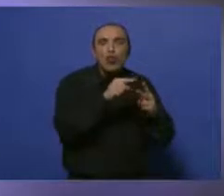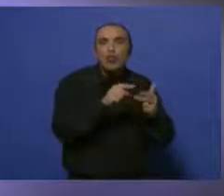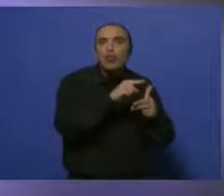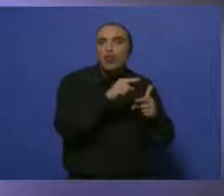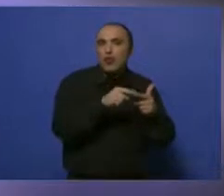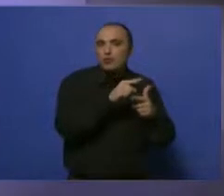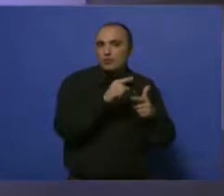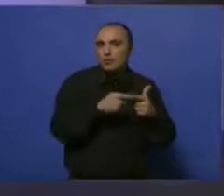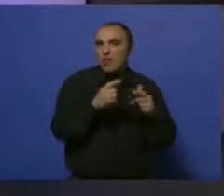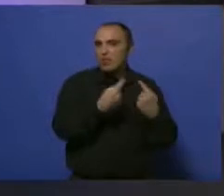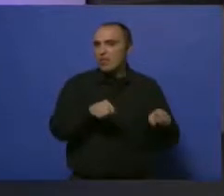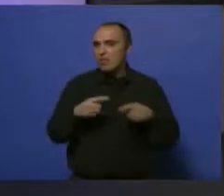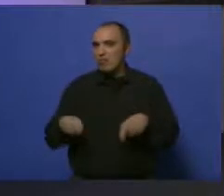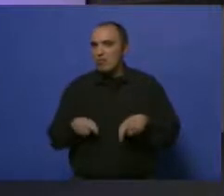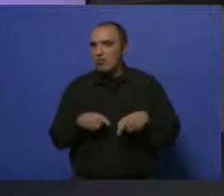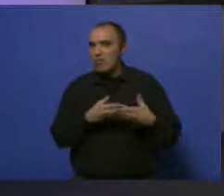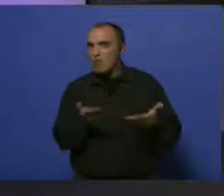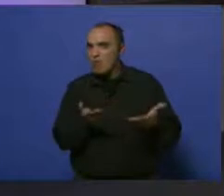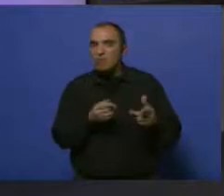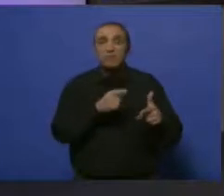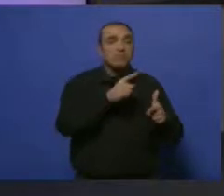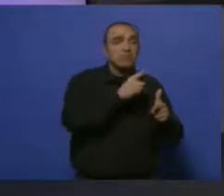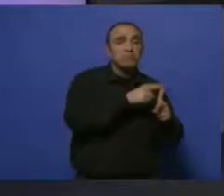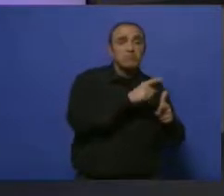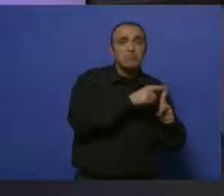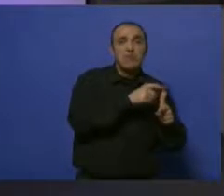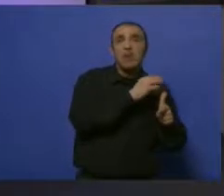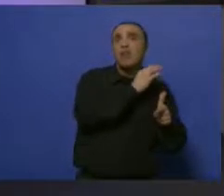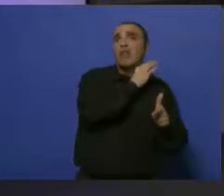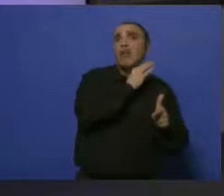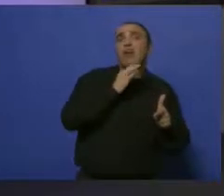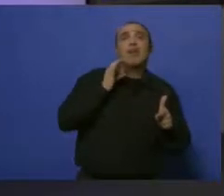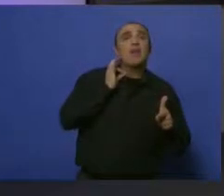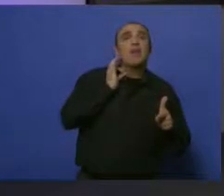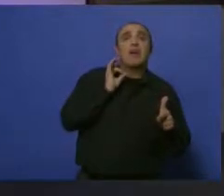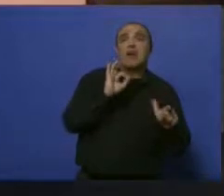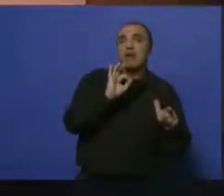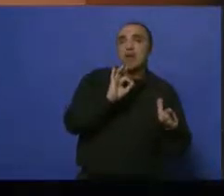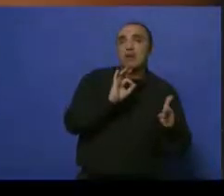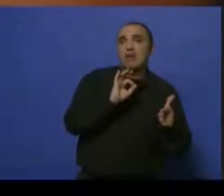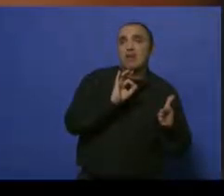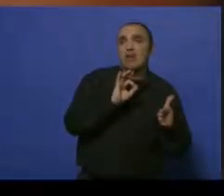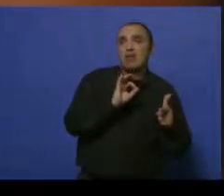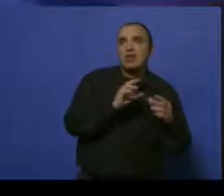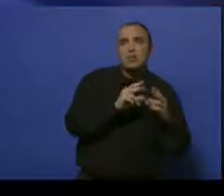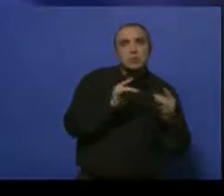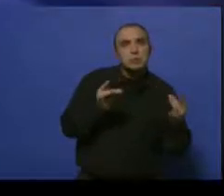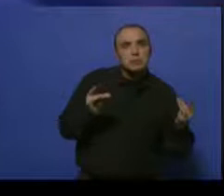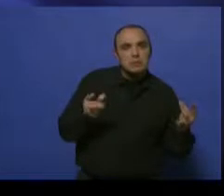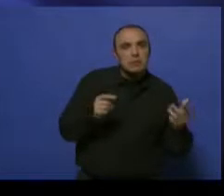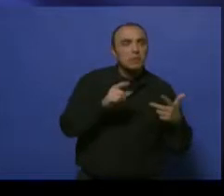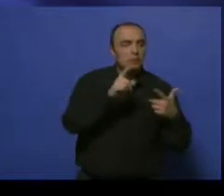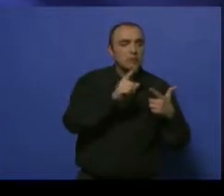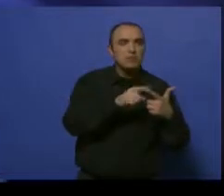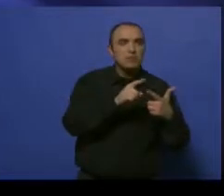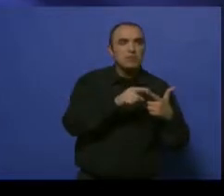modo. Una es producir la vagina, que es algo leve, digamos, que tiene una buena evolución. Otra forma de